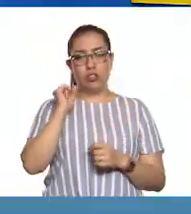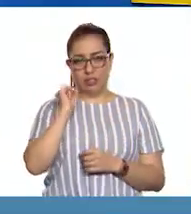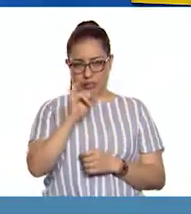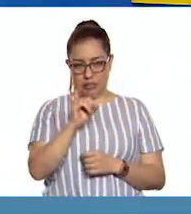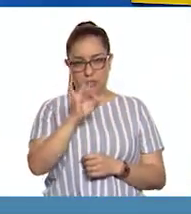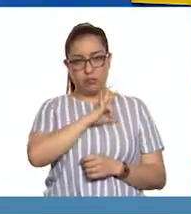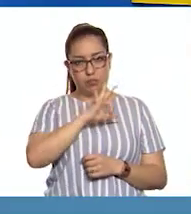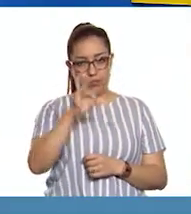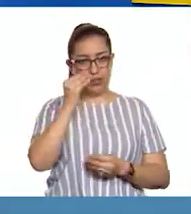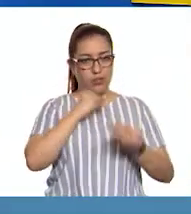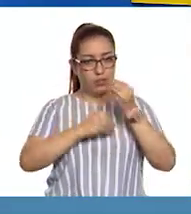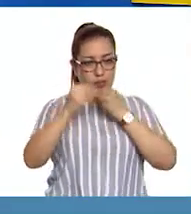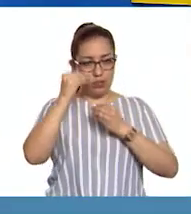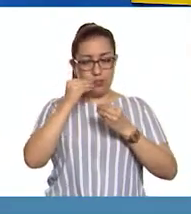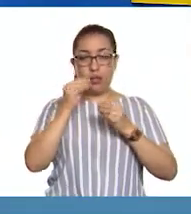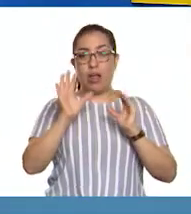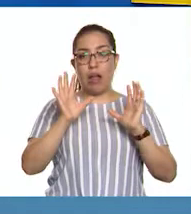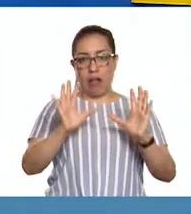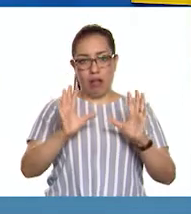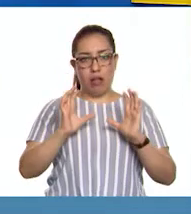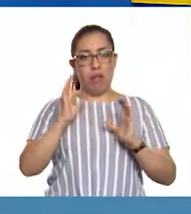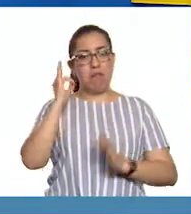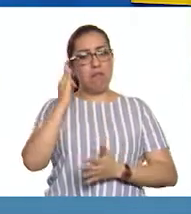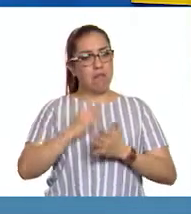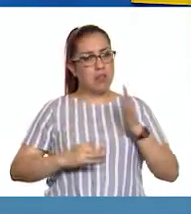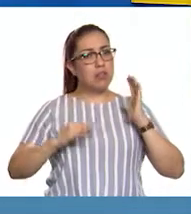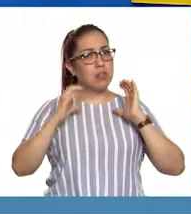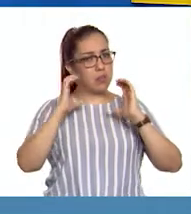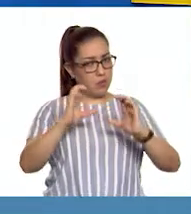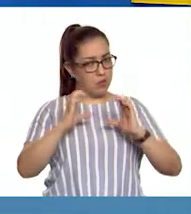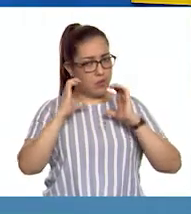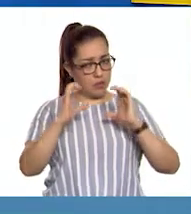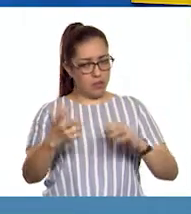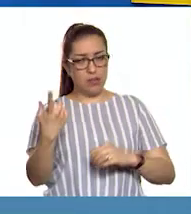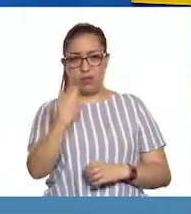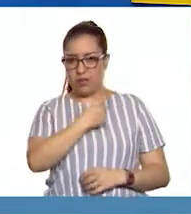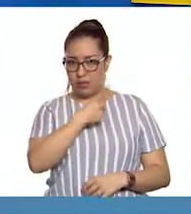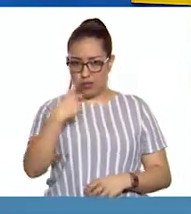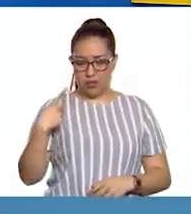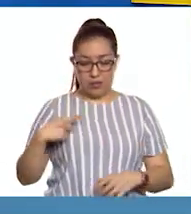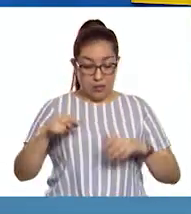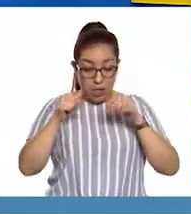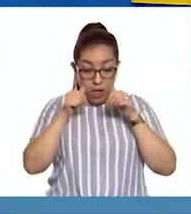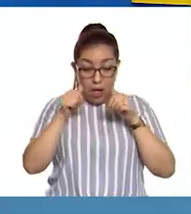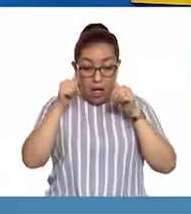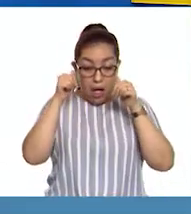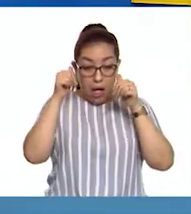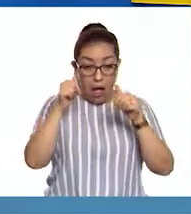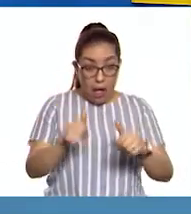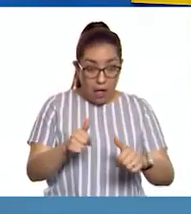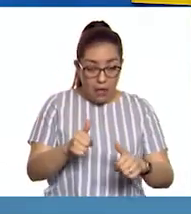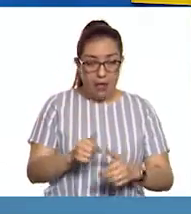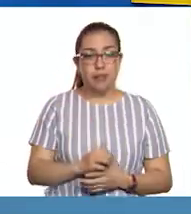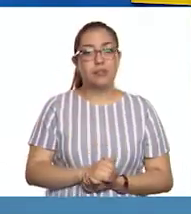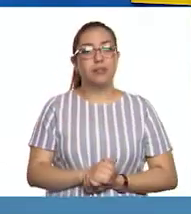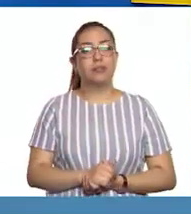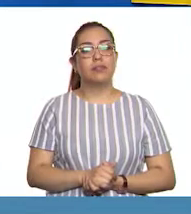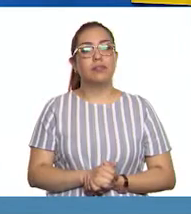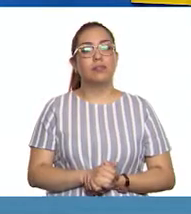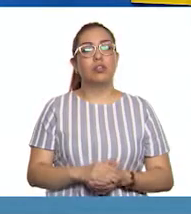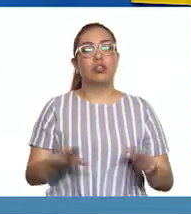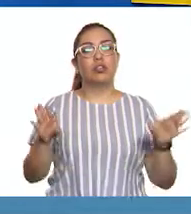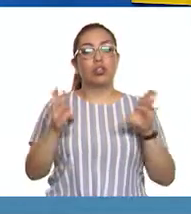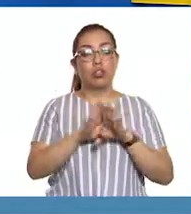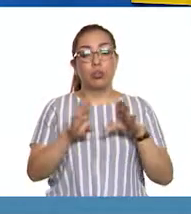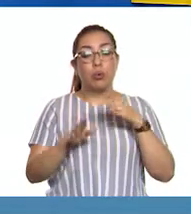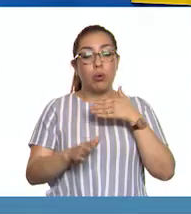Solo se requiere ser cuidadoso y poner atención a realizar de manera eficiente cada paso del proceso